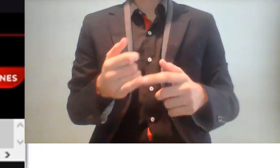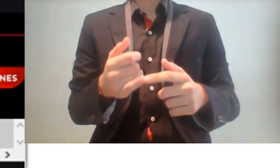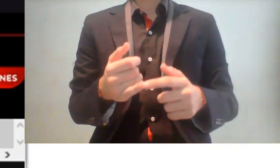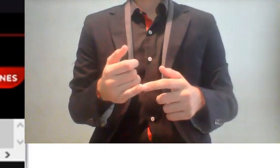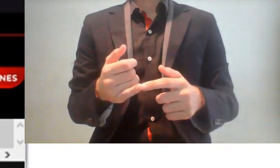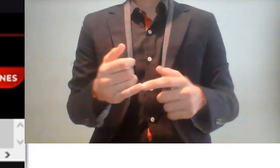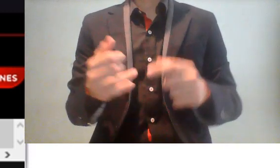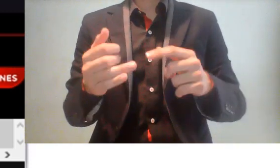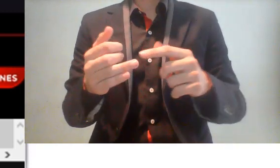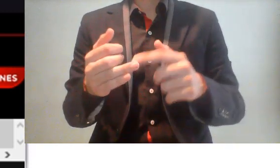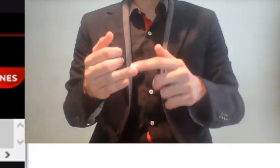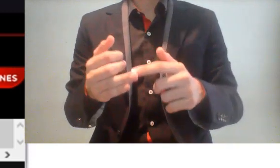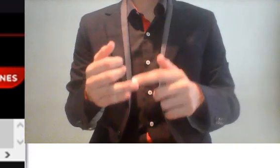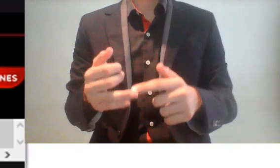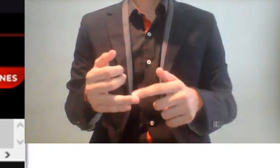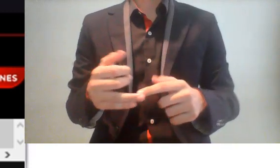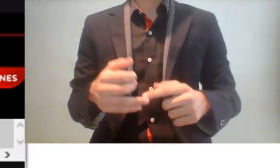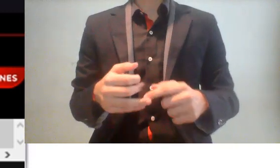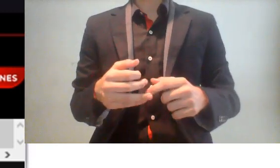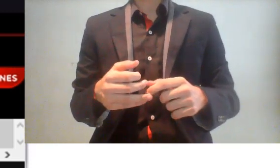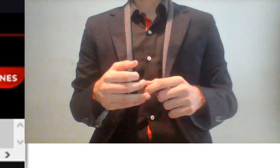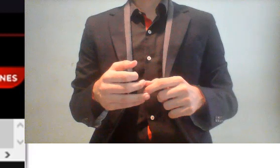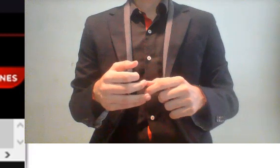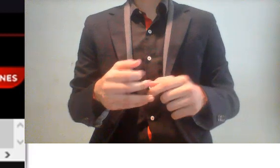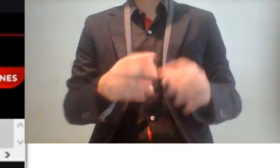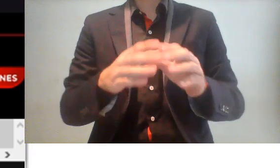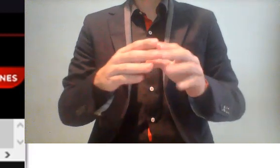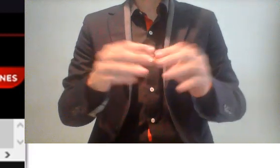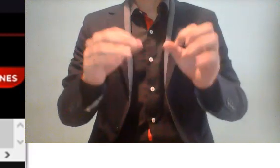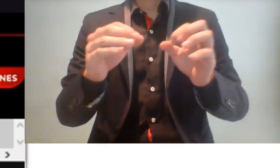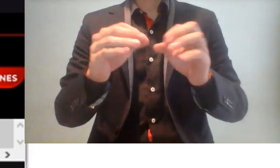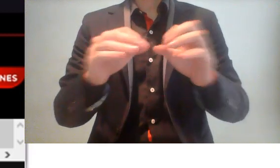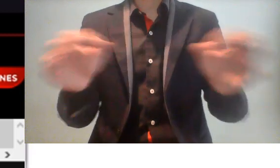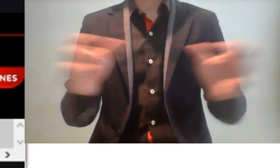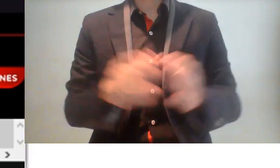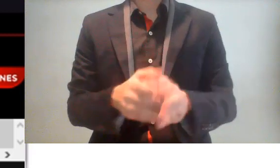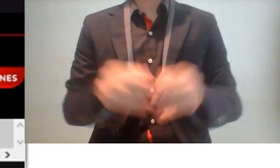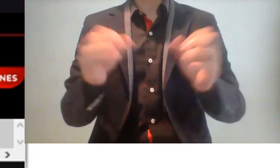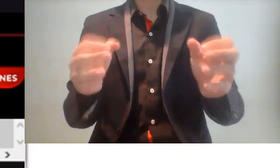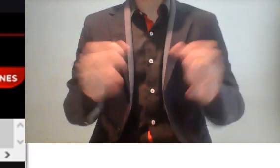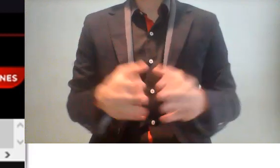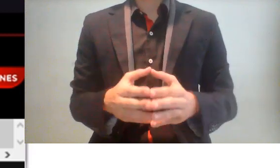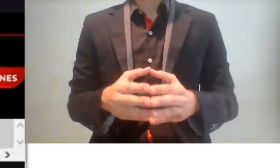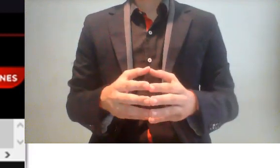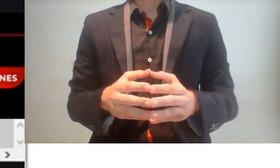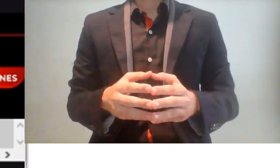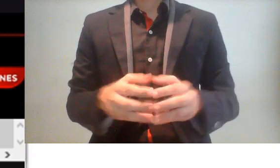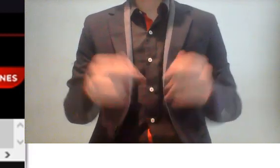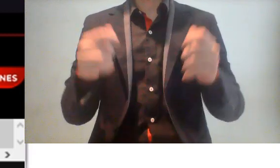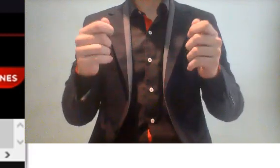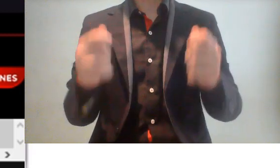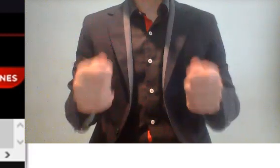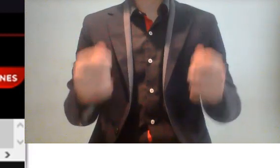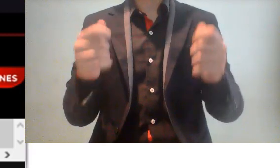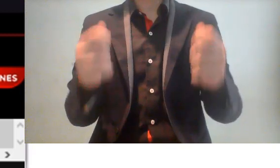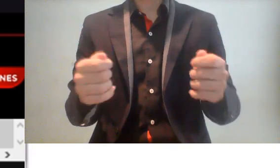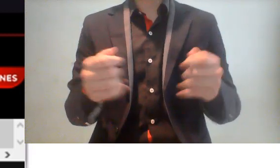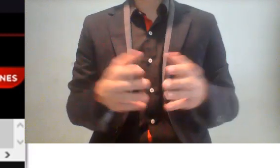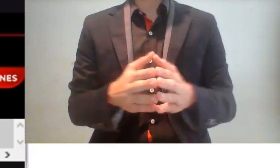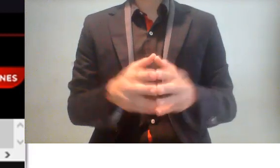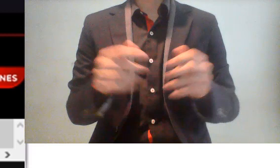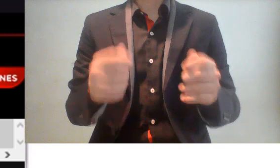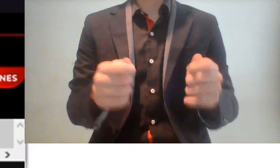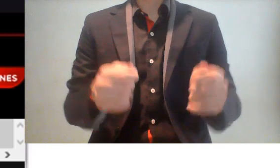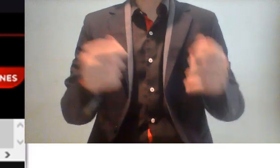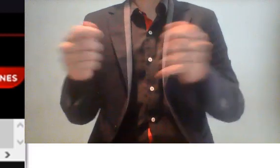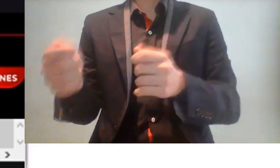corrompidas, son personas que son manejadas por corruptos, son personas sin escrúpulos, sin ética, sin capacidad siquiera